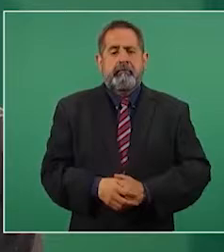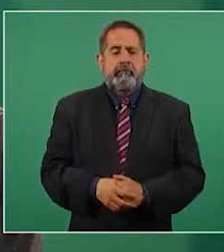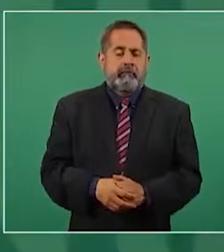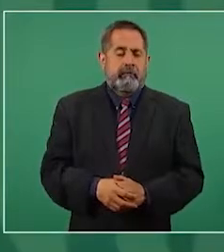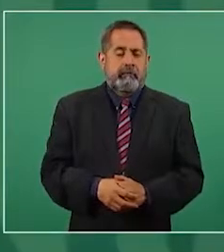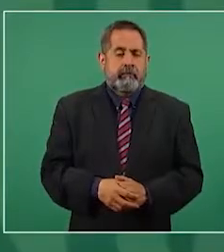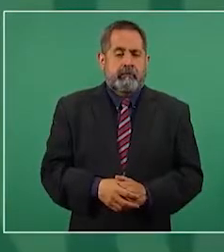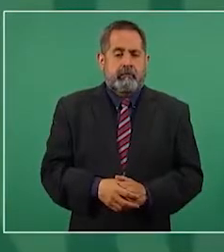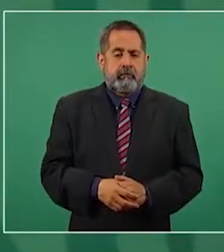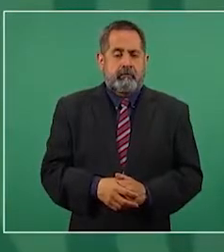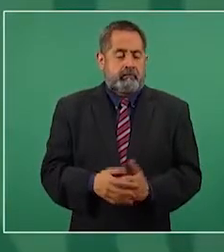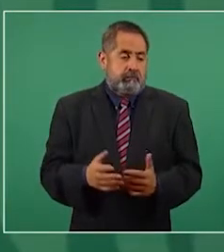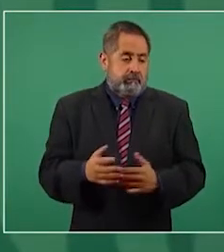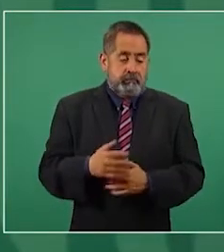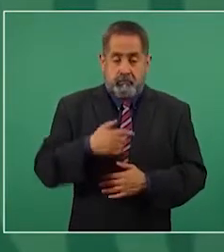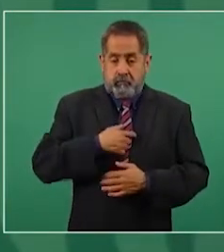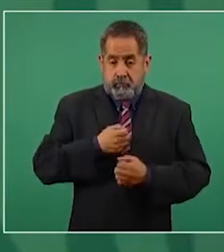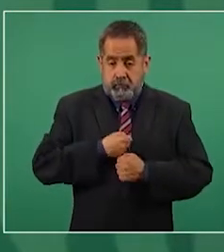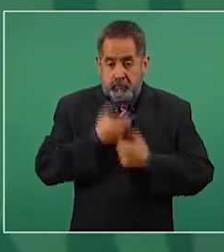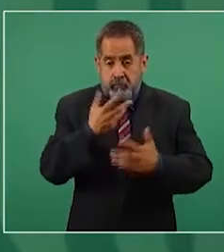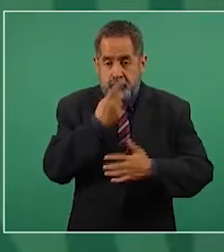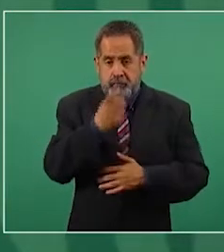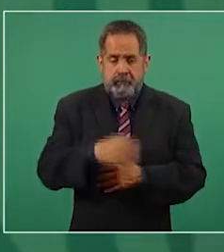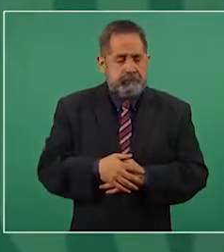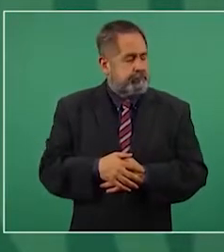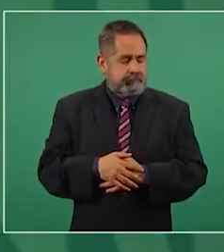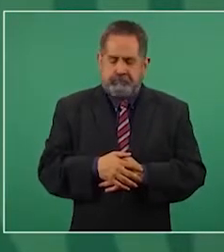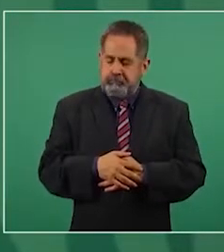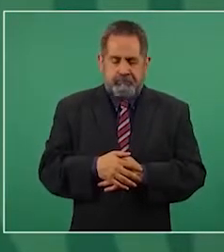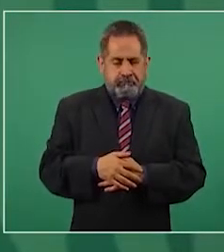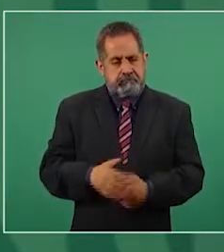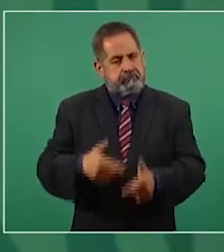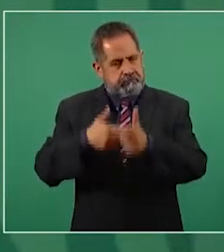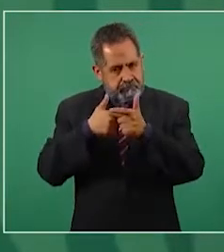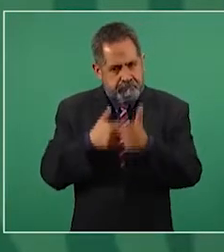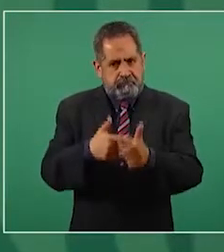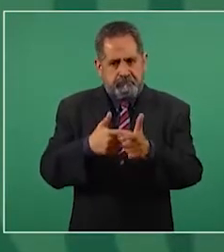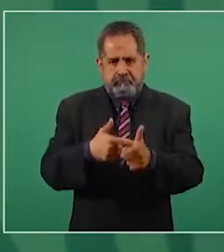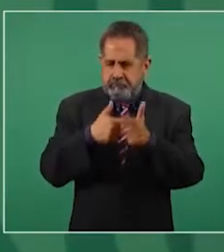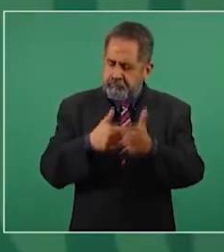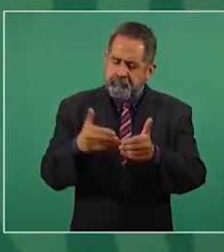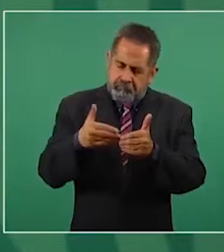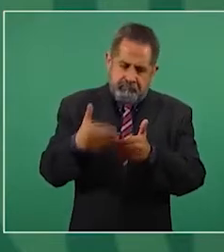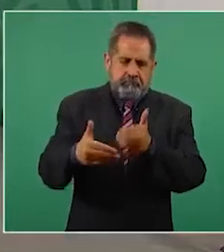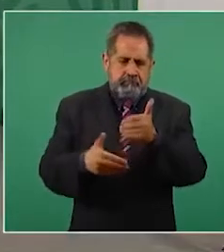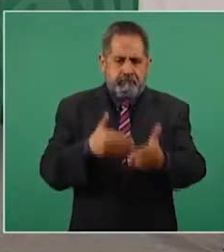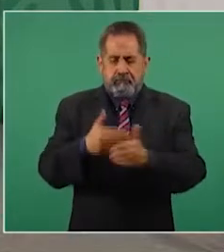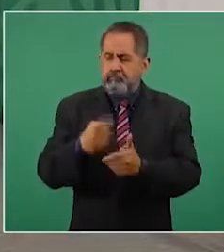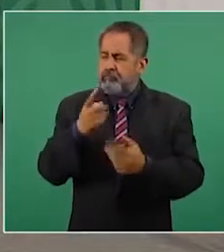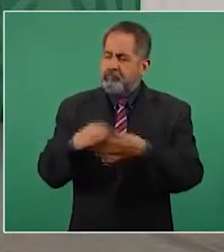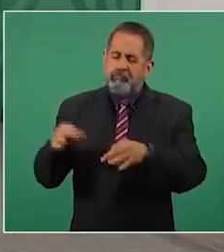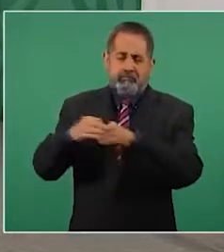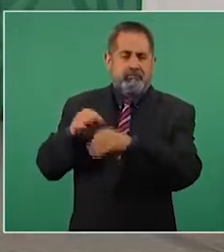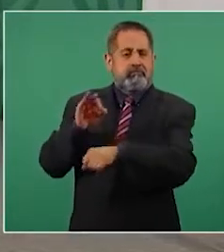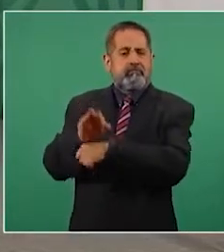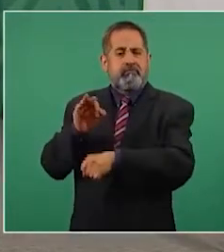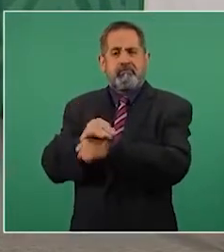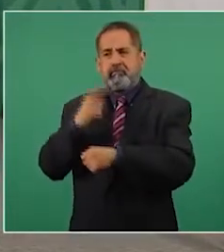¿qué expreso? ¿Hay que seguir adelante? ¿Hay que hacer valer la democracia?